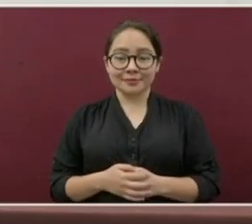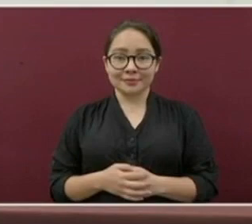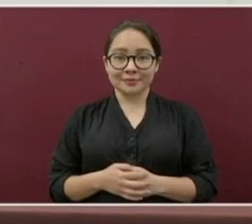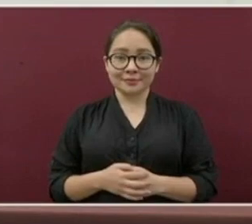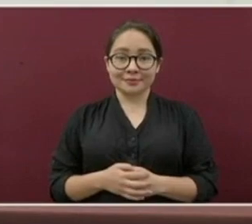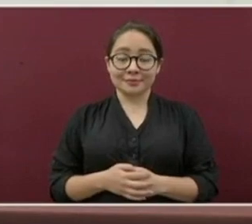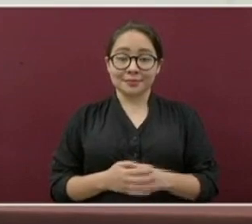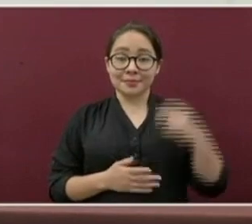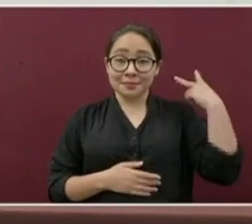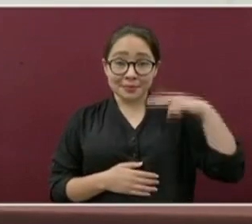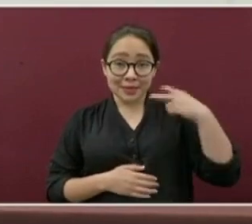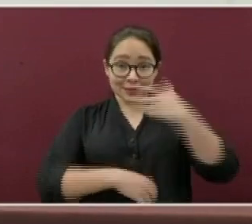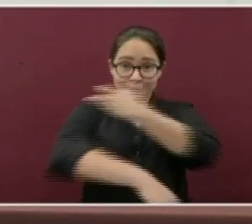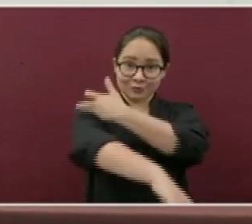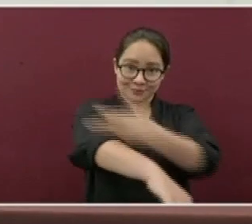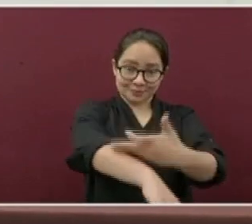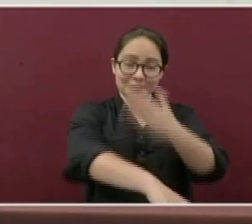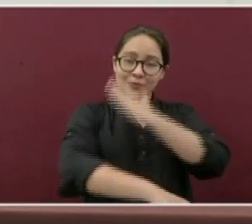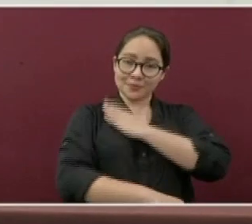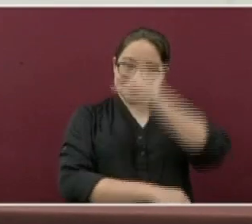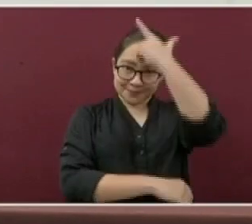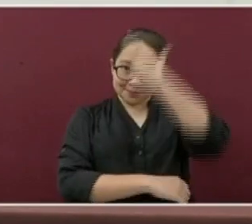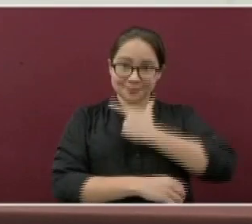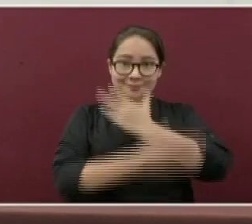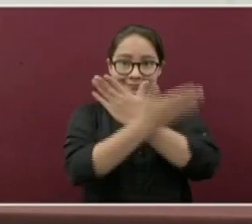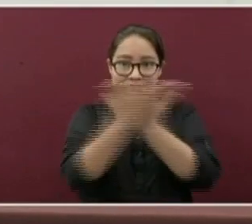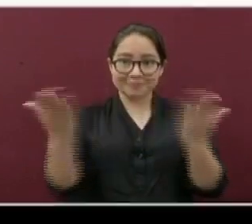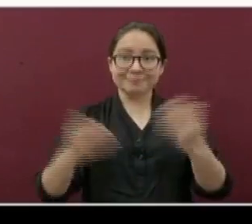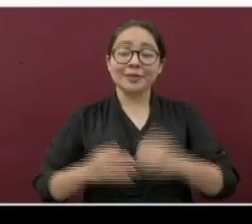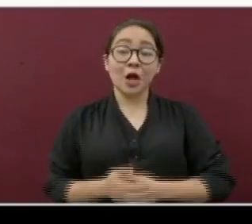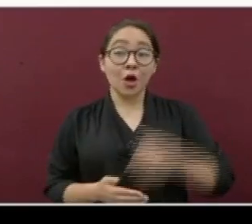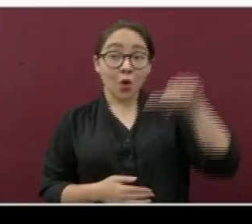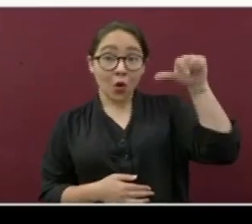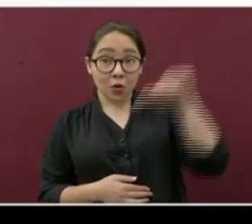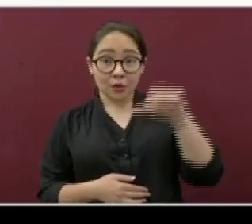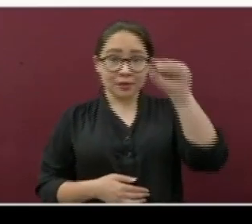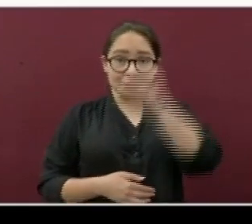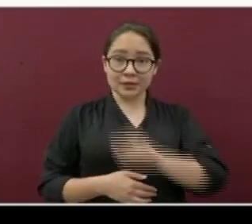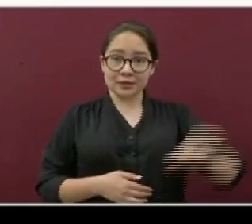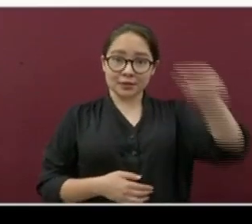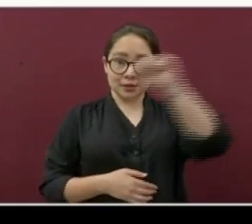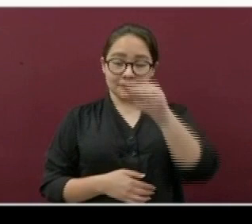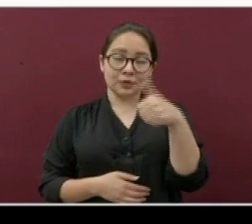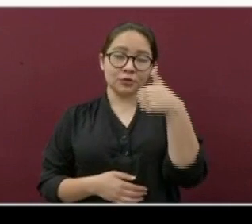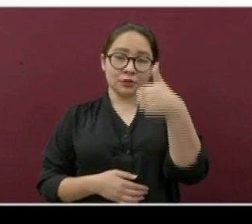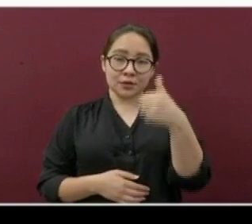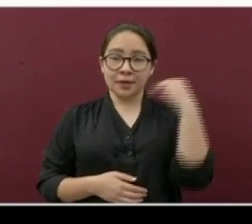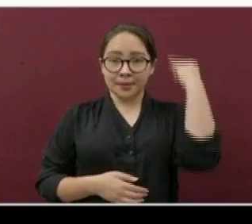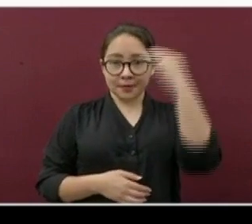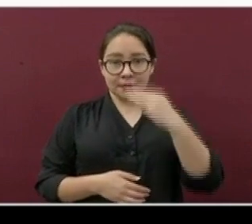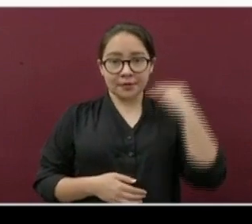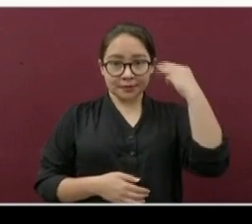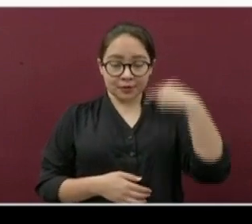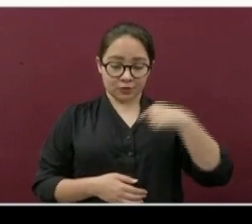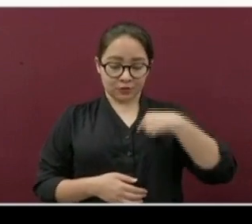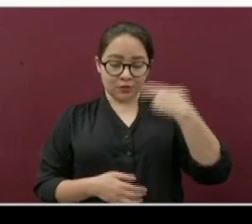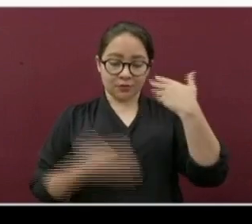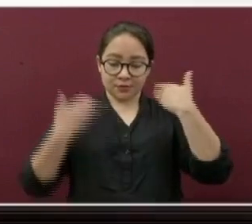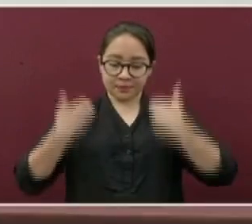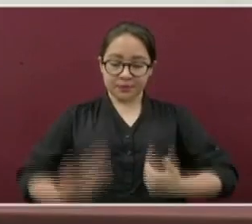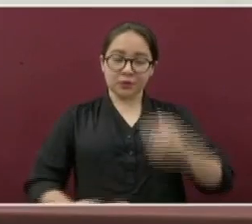Familia Veracruzana, muy buenas noches. Hoy es sábado 6 de marzo y un servidor Roberto Ramos Salor,